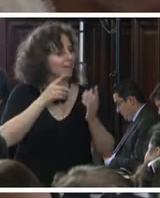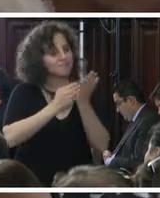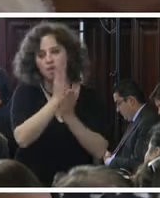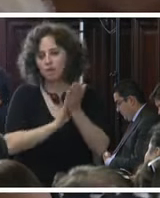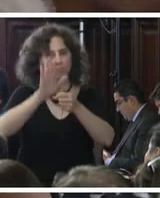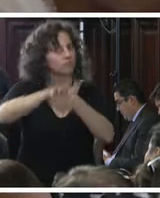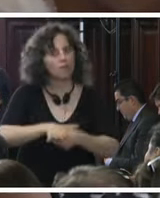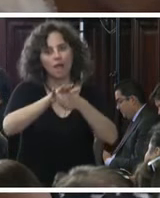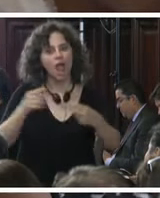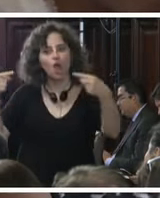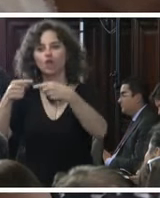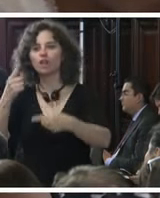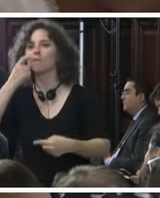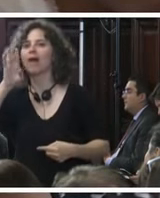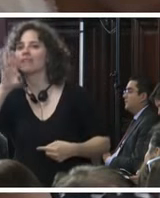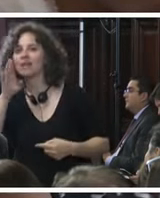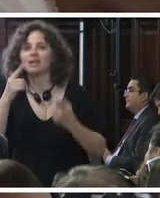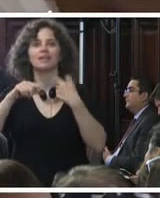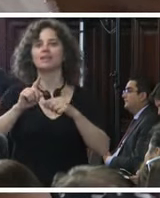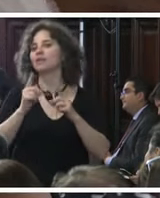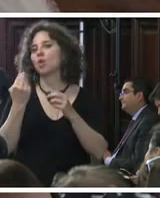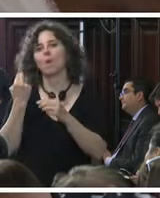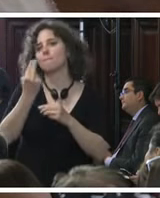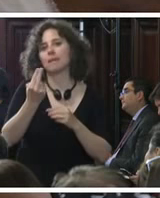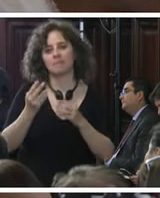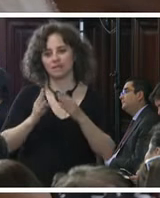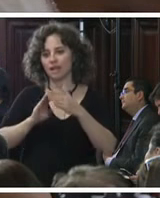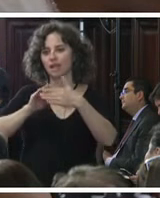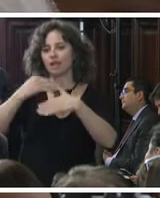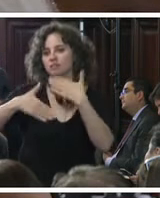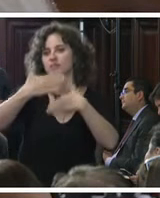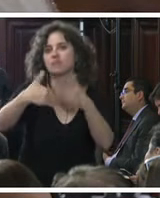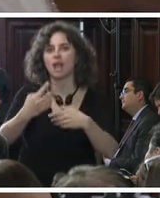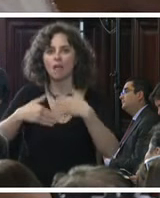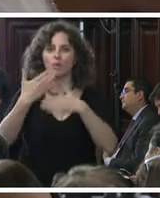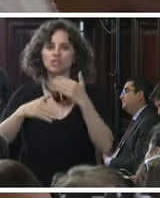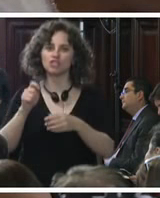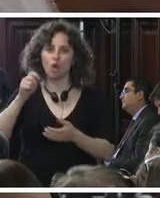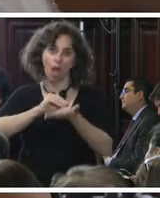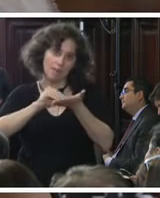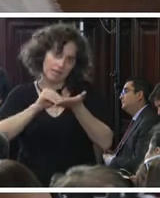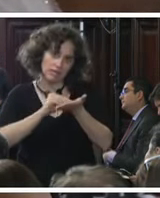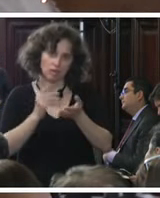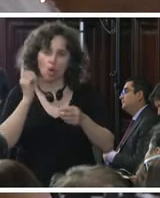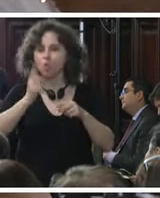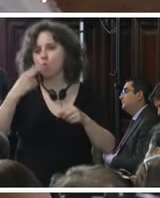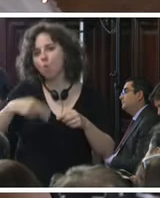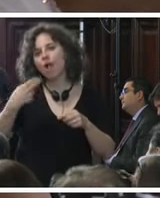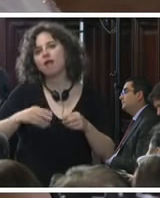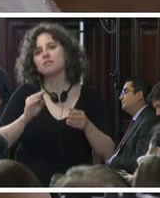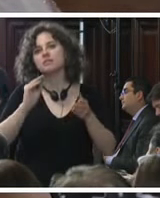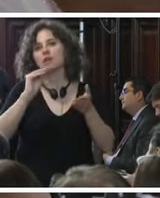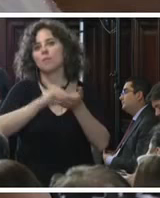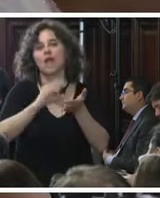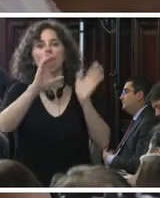contra de los padres para impedir que se suspendan los procedimientos administrativos nunca se le aplicó el código de conducta que hoy se esgrime